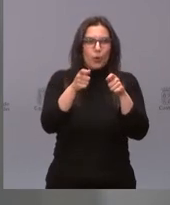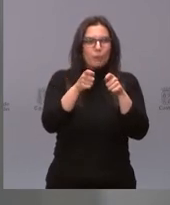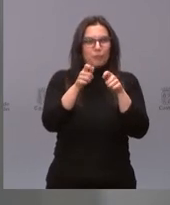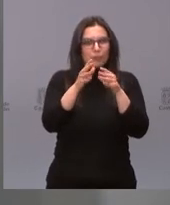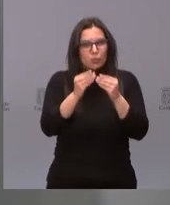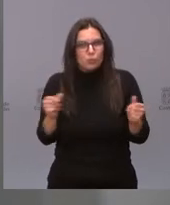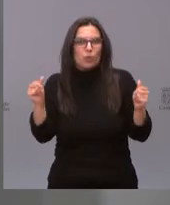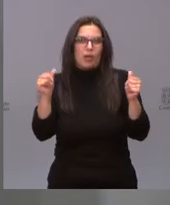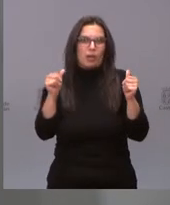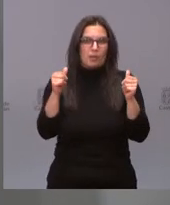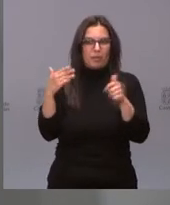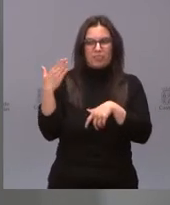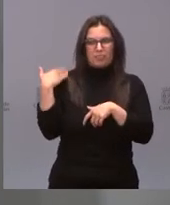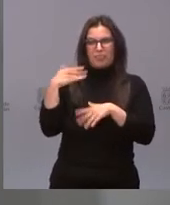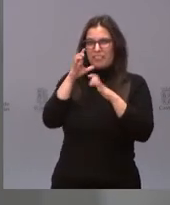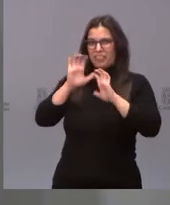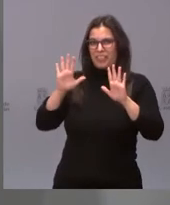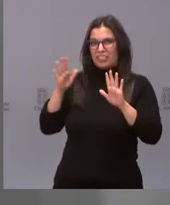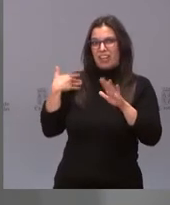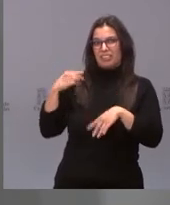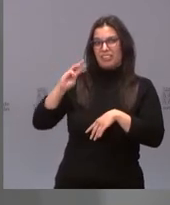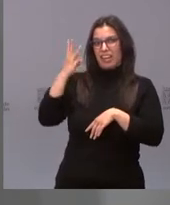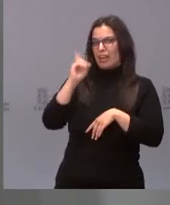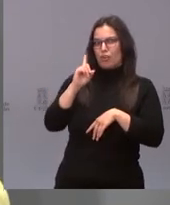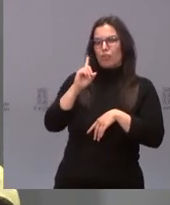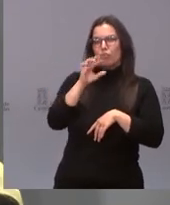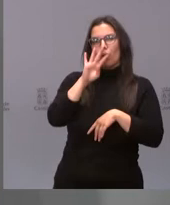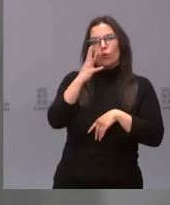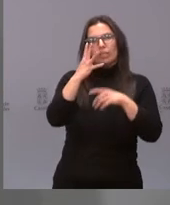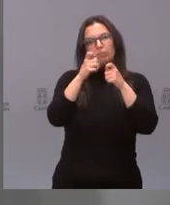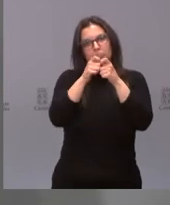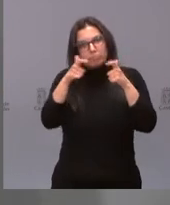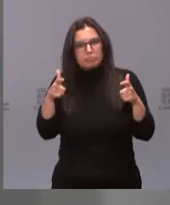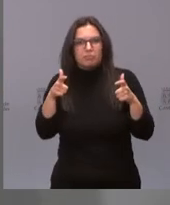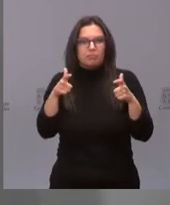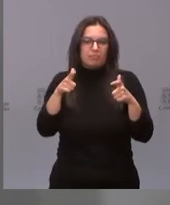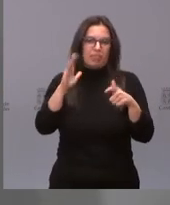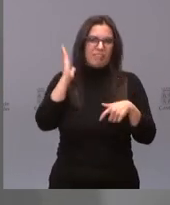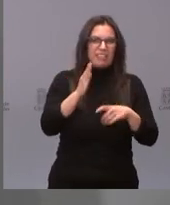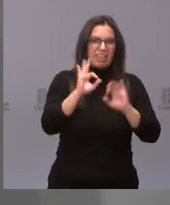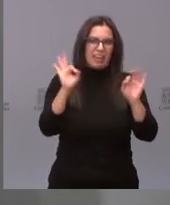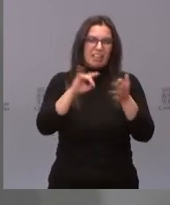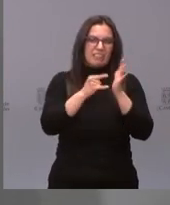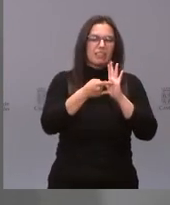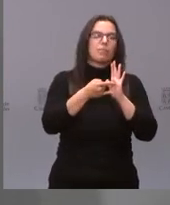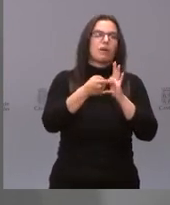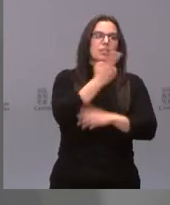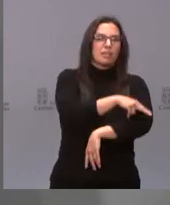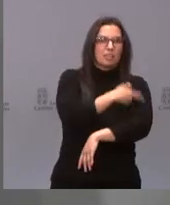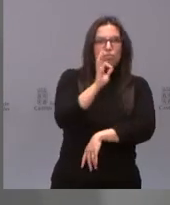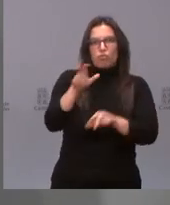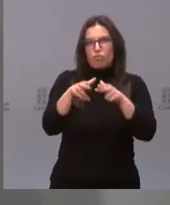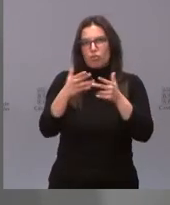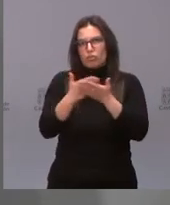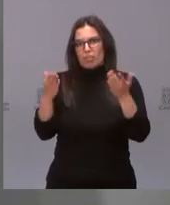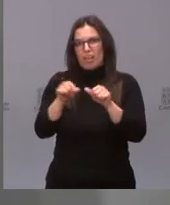resultados tan fatales para nuestro sistema sanitario y para la sociedad en general, como han podido ser otras